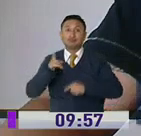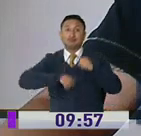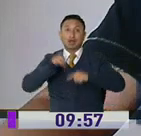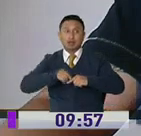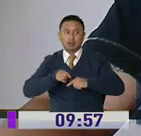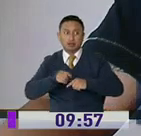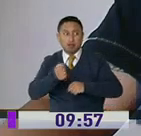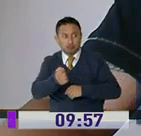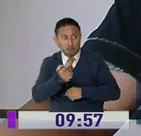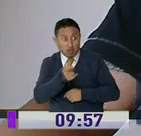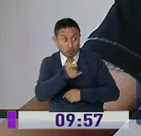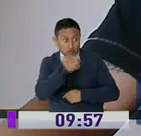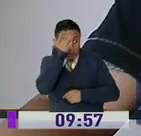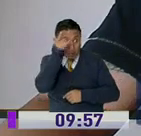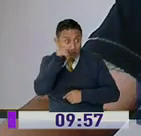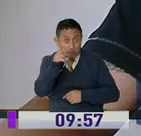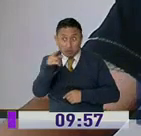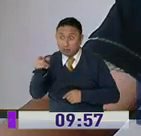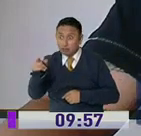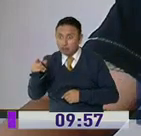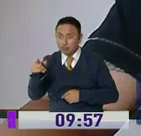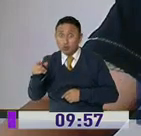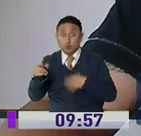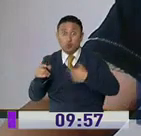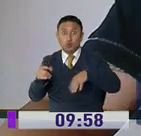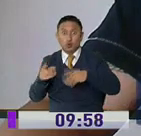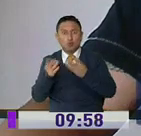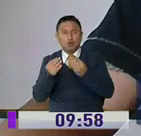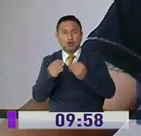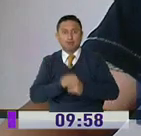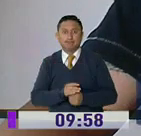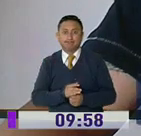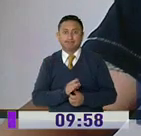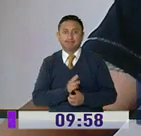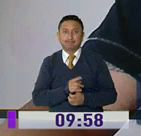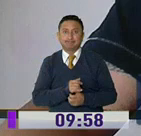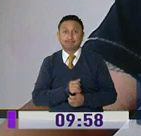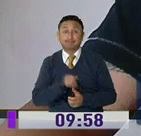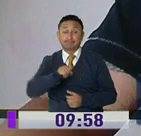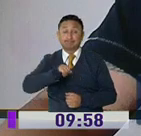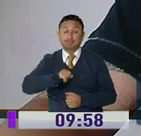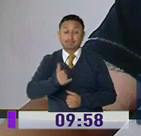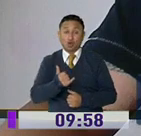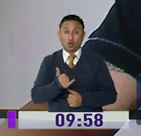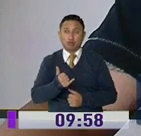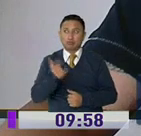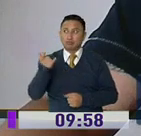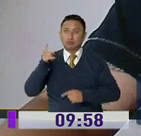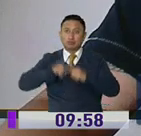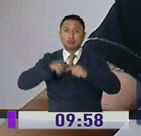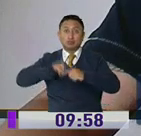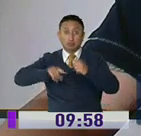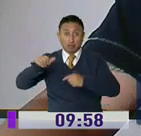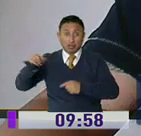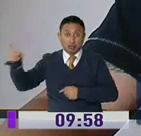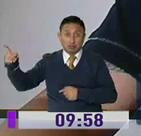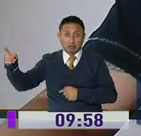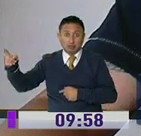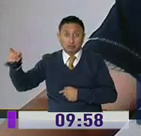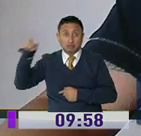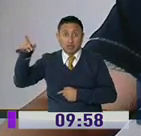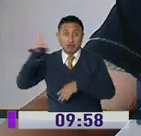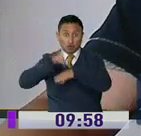enterado de que tienen el virus. Justamente ahí ya me enteré de una amiga